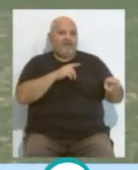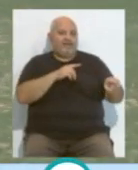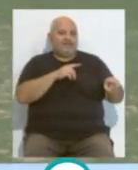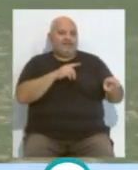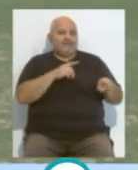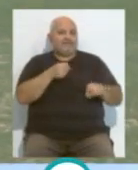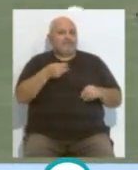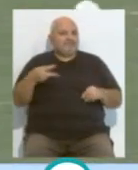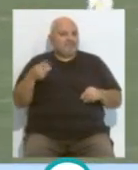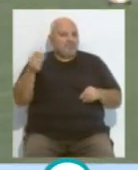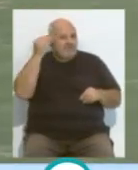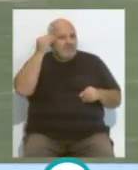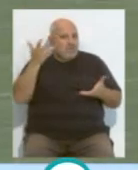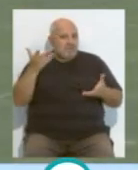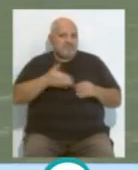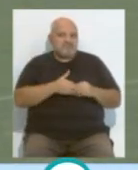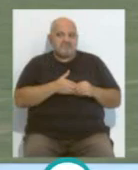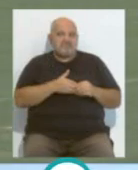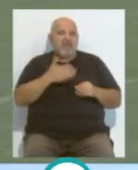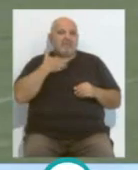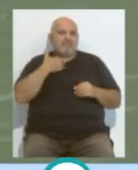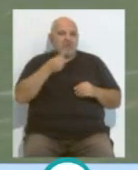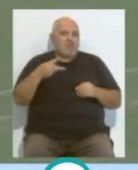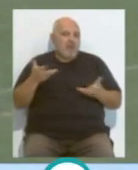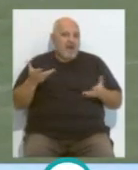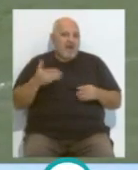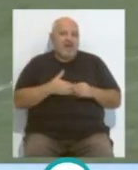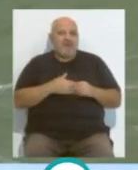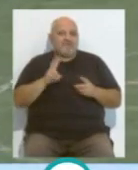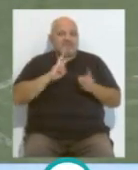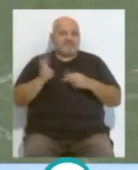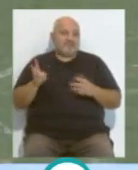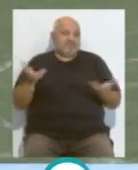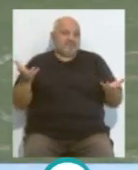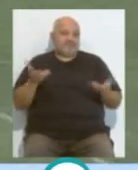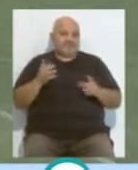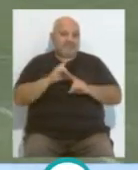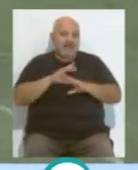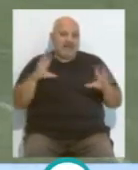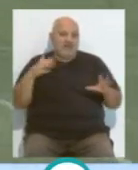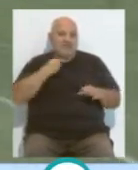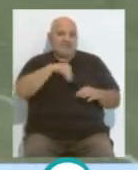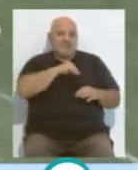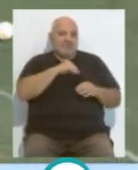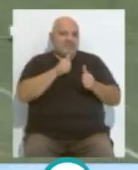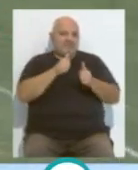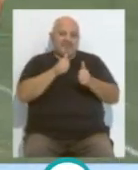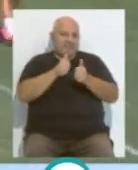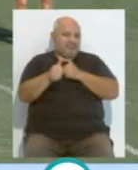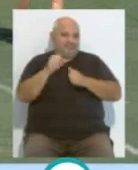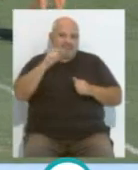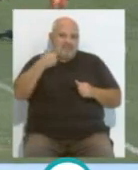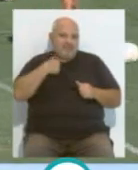¿Qué resultado te apetece? Sí, obviamente que España está por delante de todo,